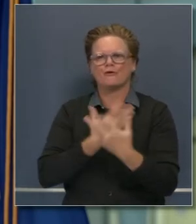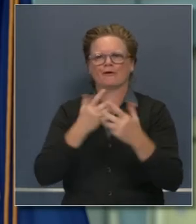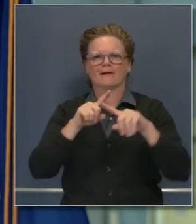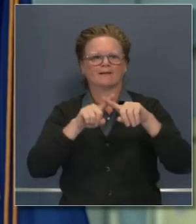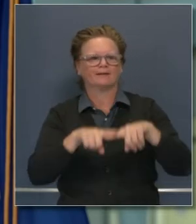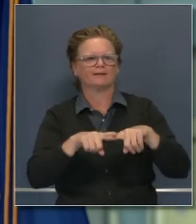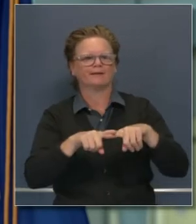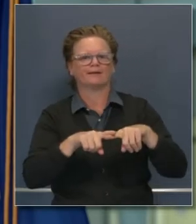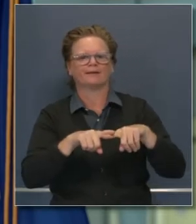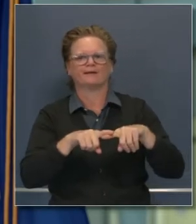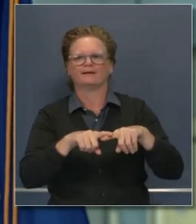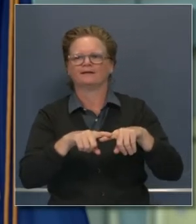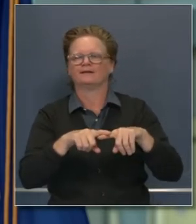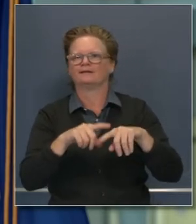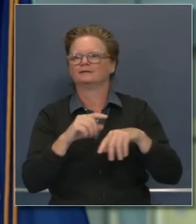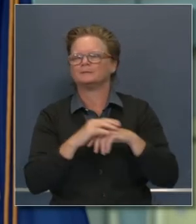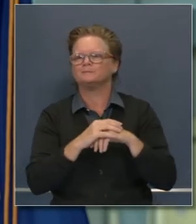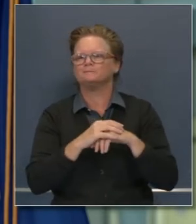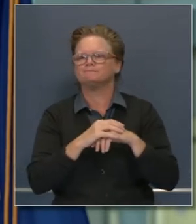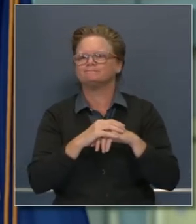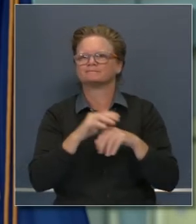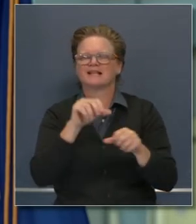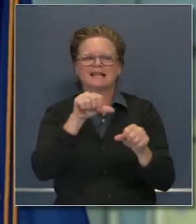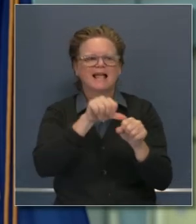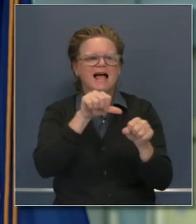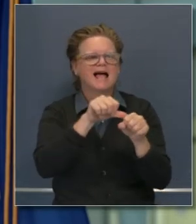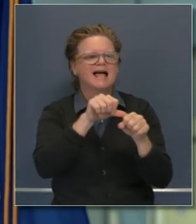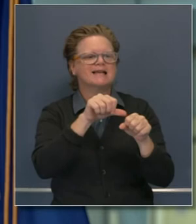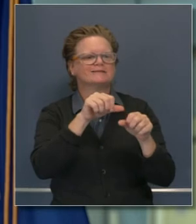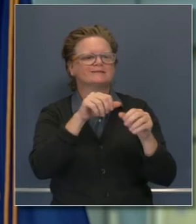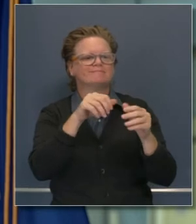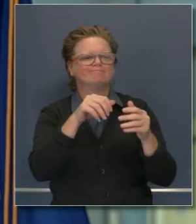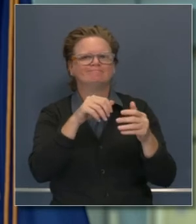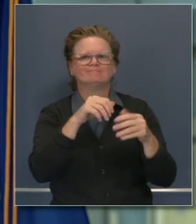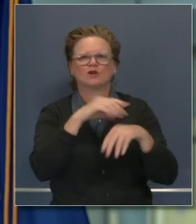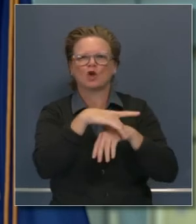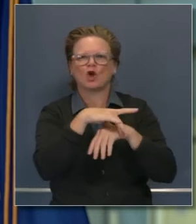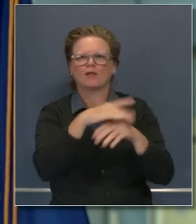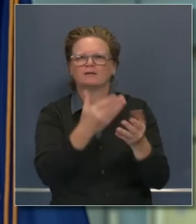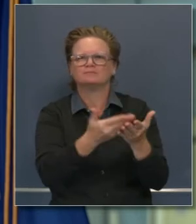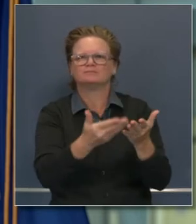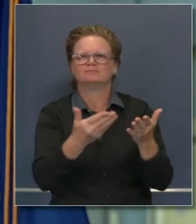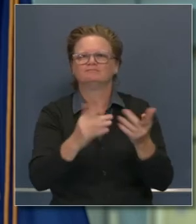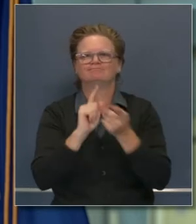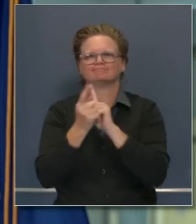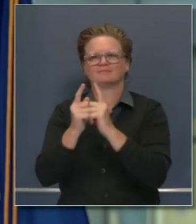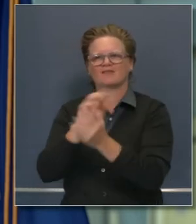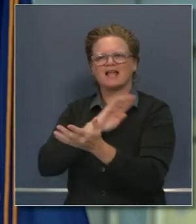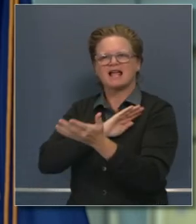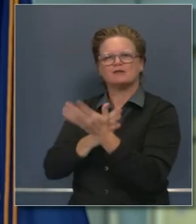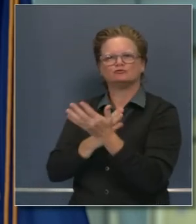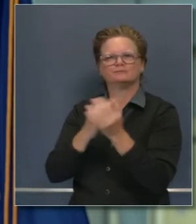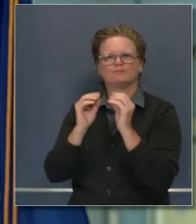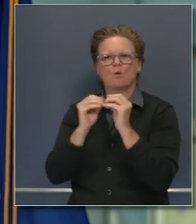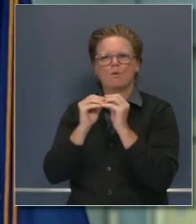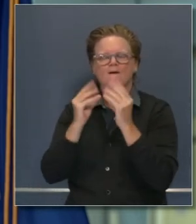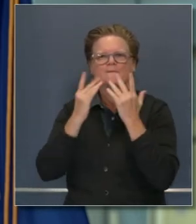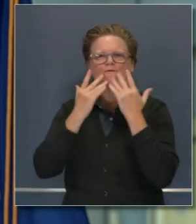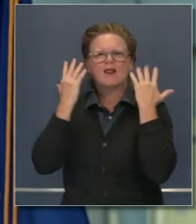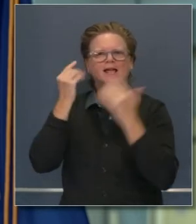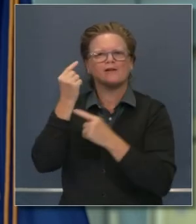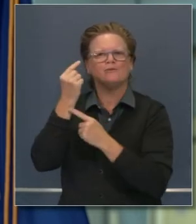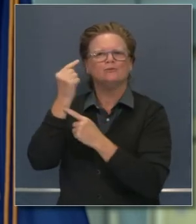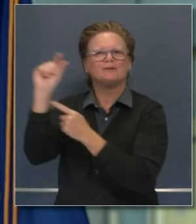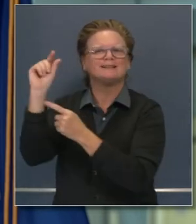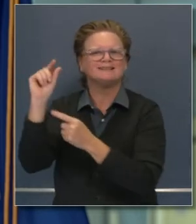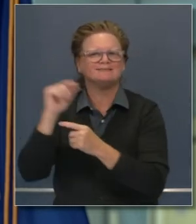para descarbonizar nuestra economía, que es un compromiso al que estamos resueltos en el estado.